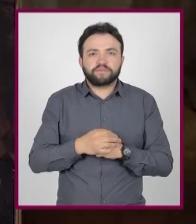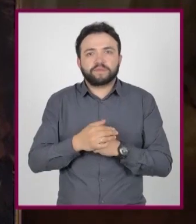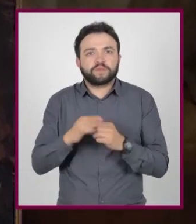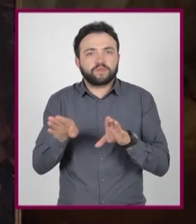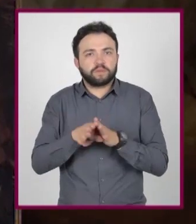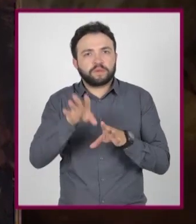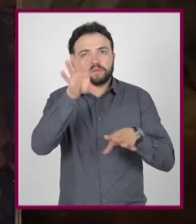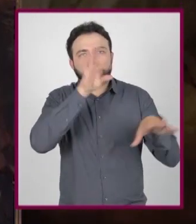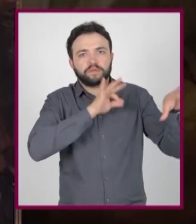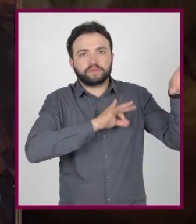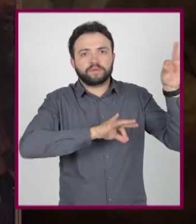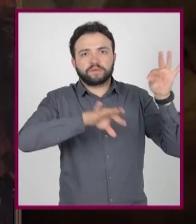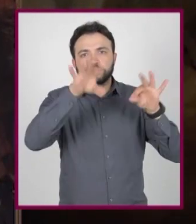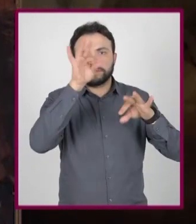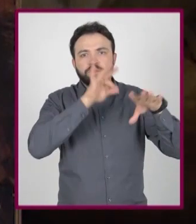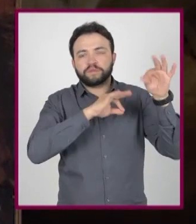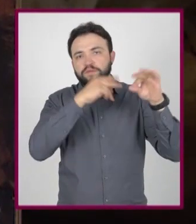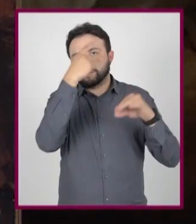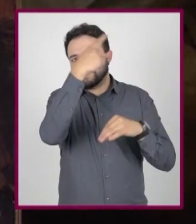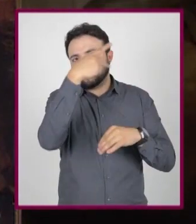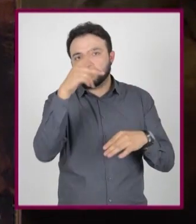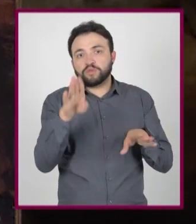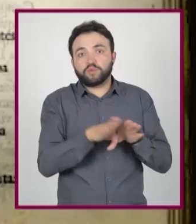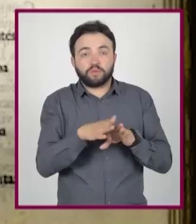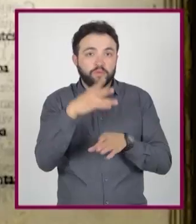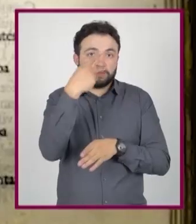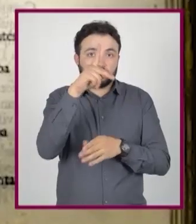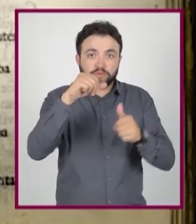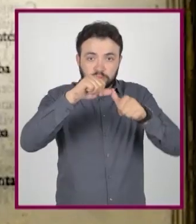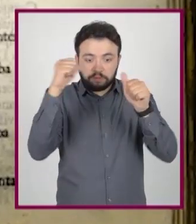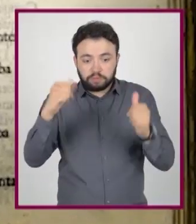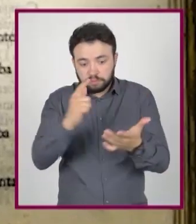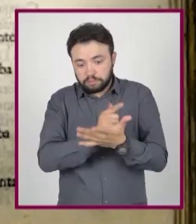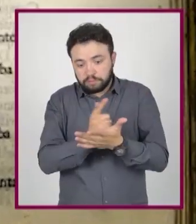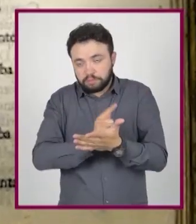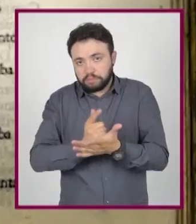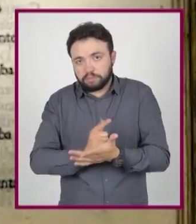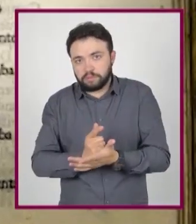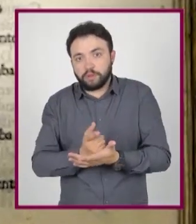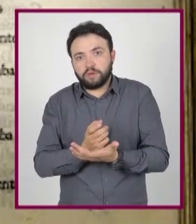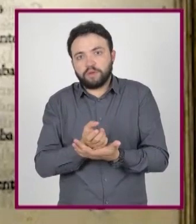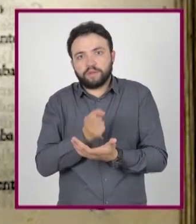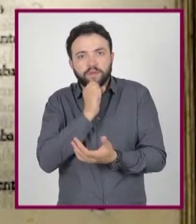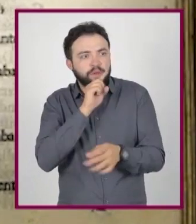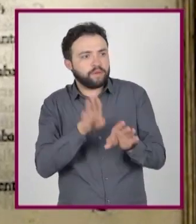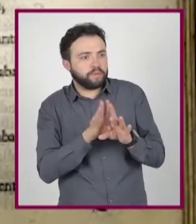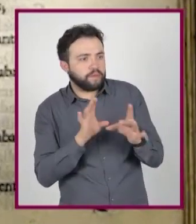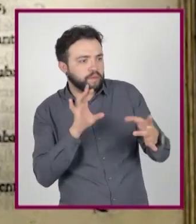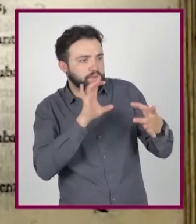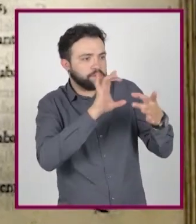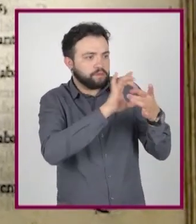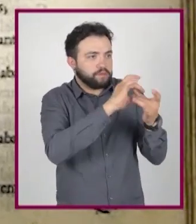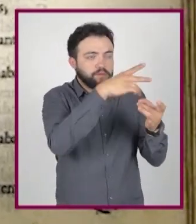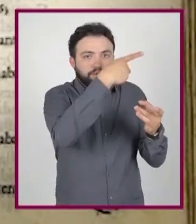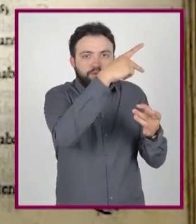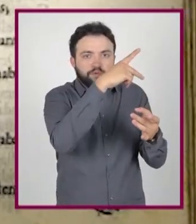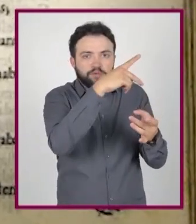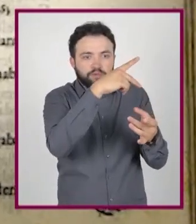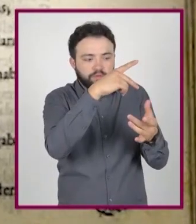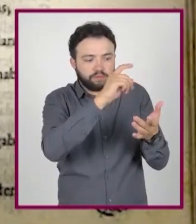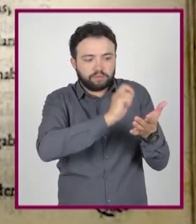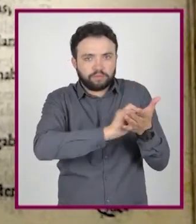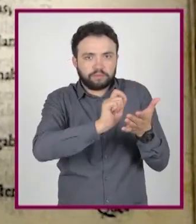Podrías dedicar un día a estudiar parte de la vida de estos autores y su obra. Quizá familiarizarte con algunos de sus escritos.